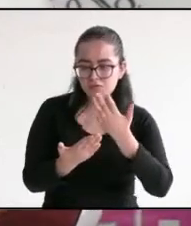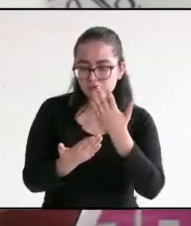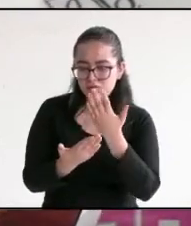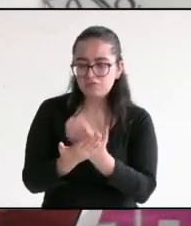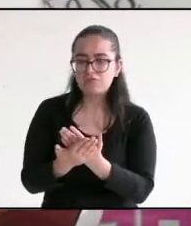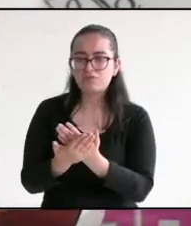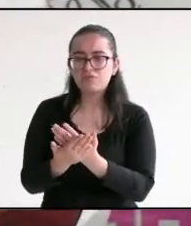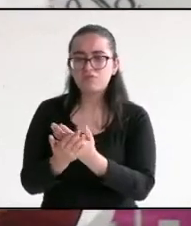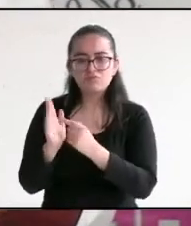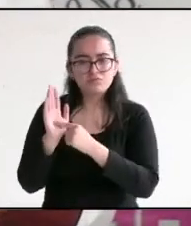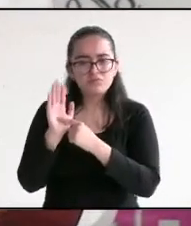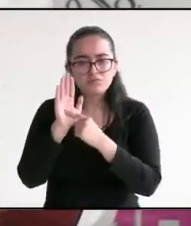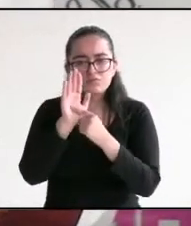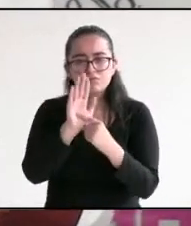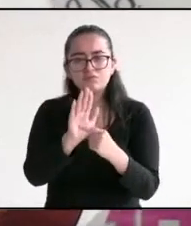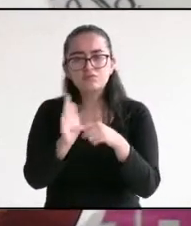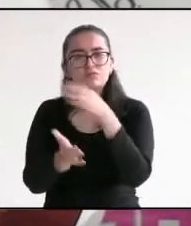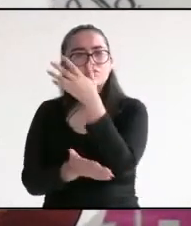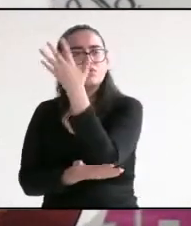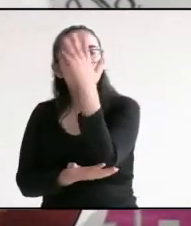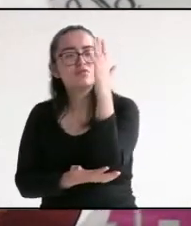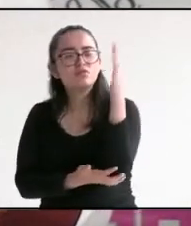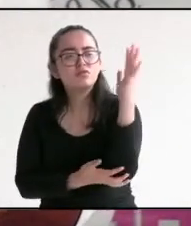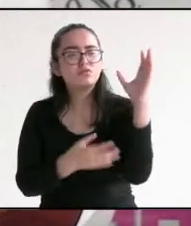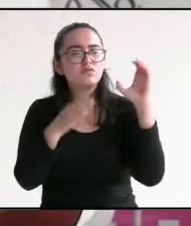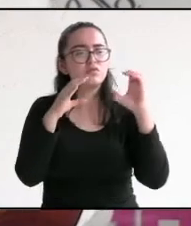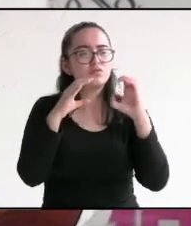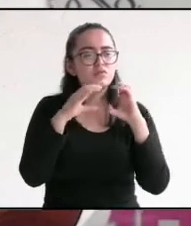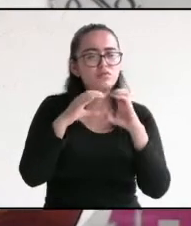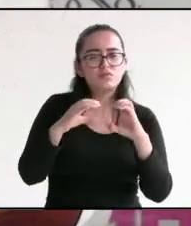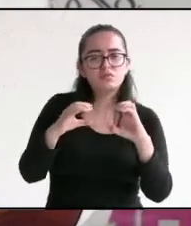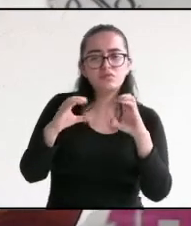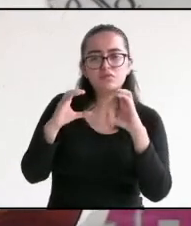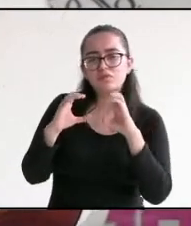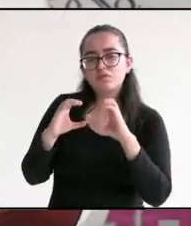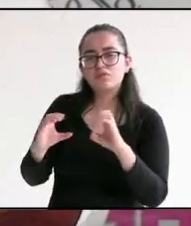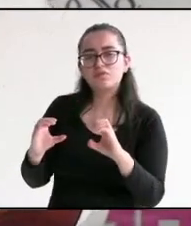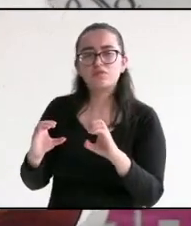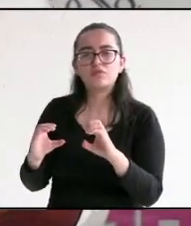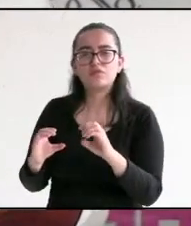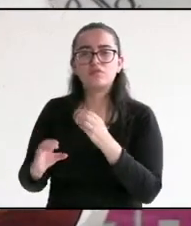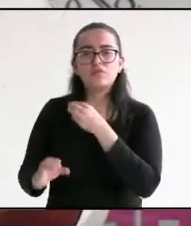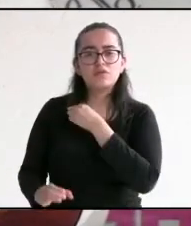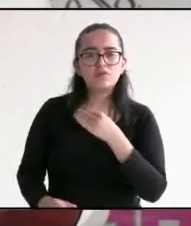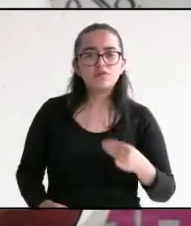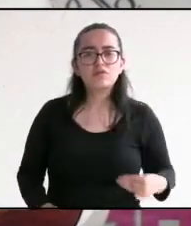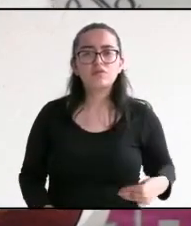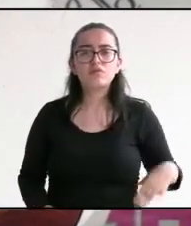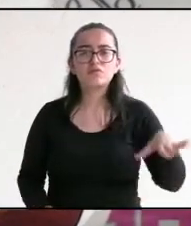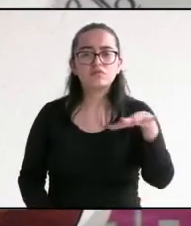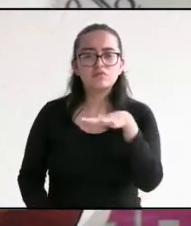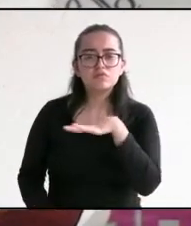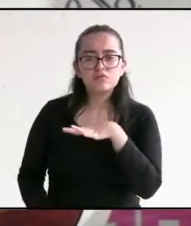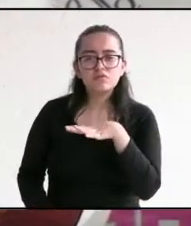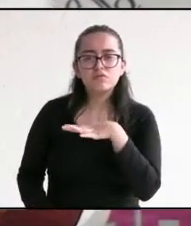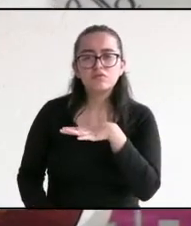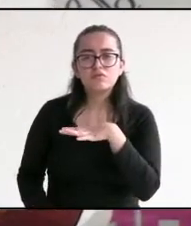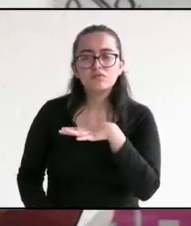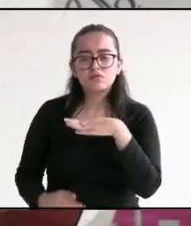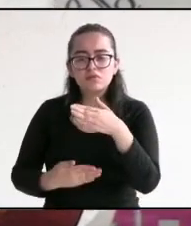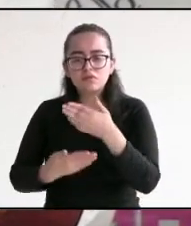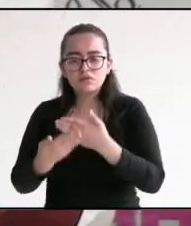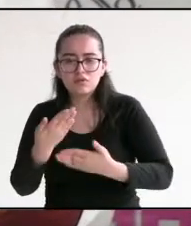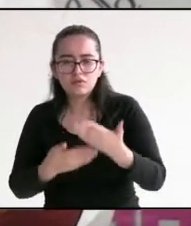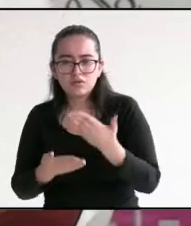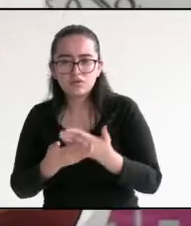desarrollo sustentable para que se refleje en un municipio como el nuestro, un desarrollo socialmente